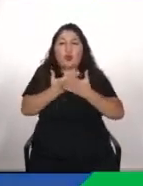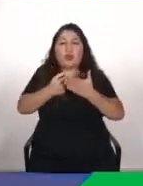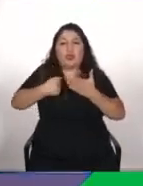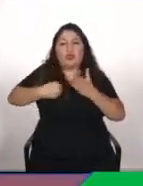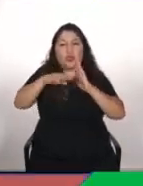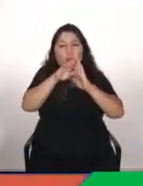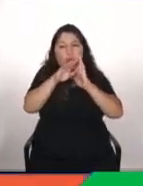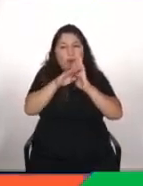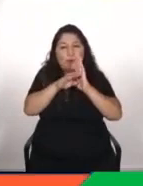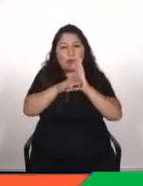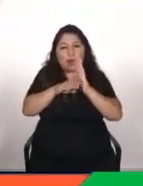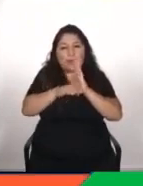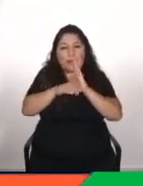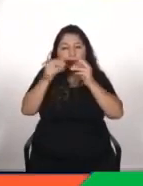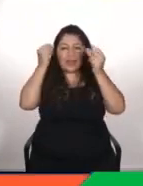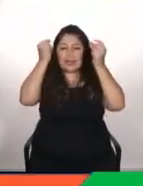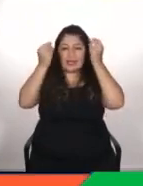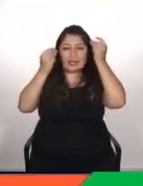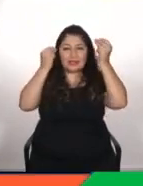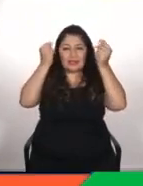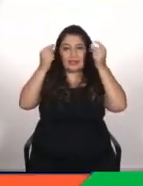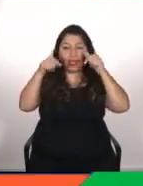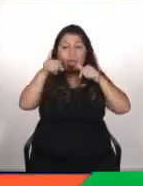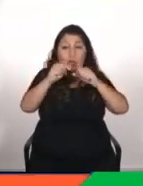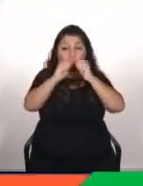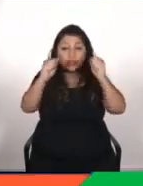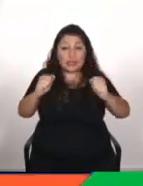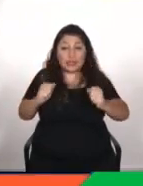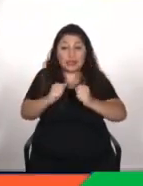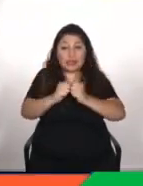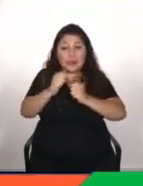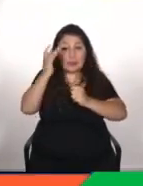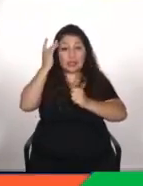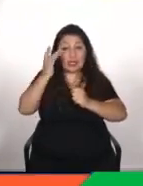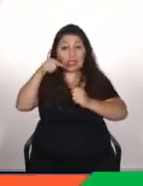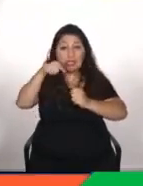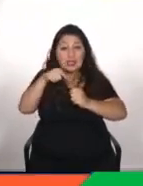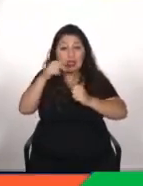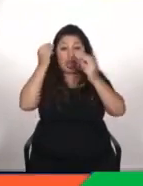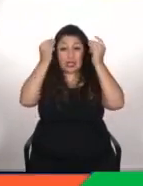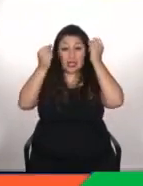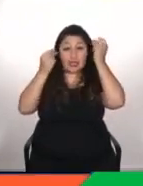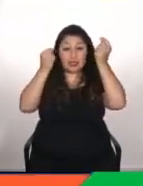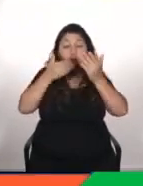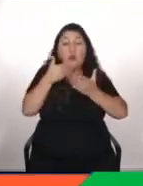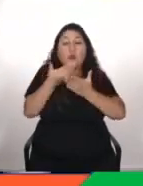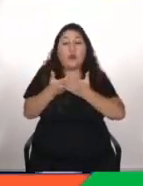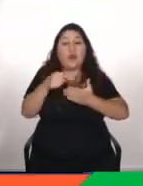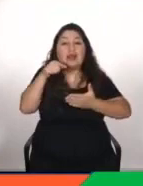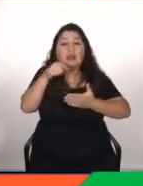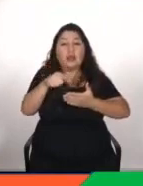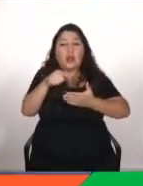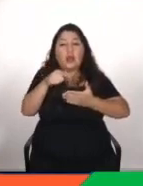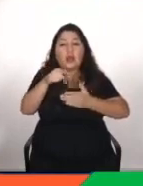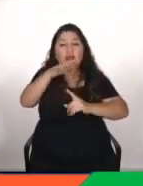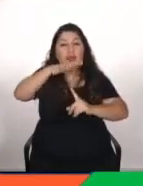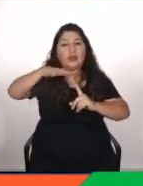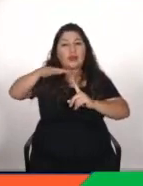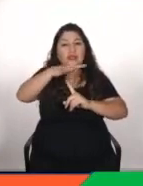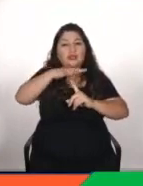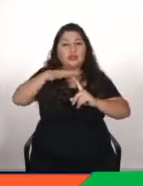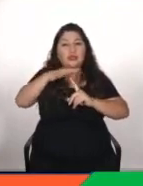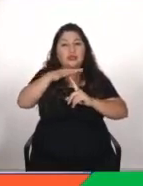la creatividad como tal y decimos que un sistema inteligente es creativo en el momento en el que se encuentra ante una situación donde reduce la